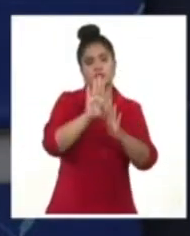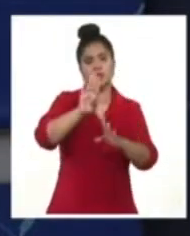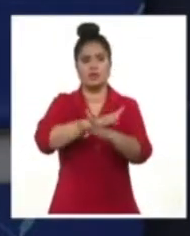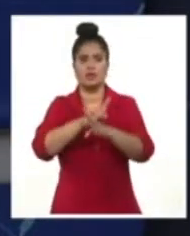inclusivo.